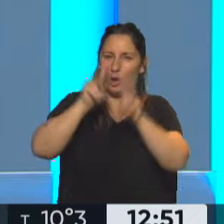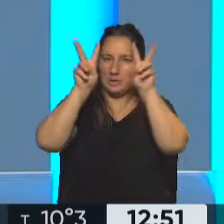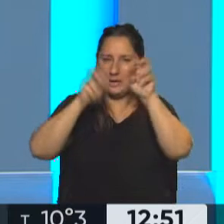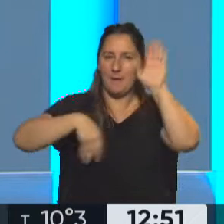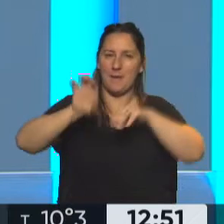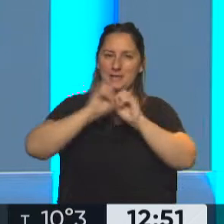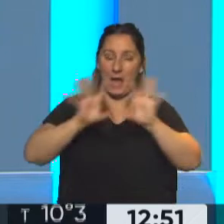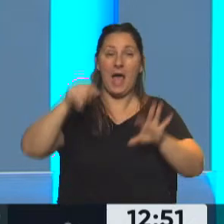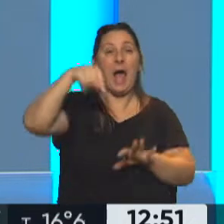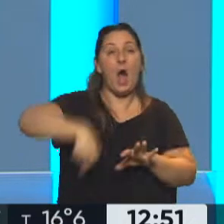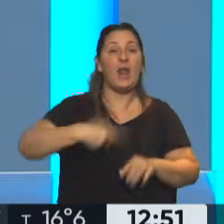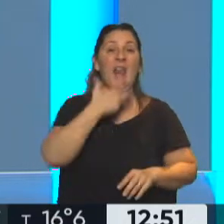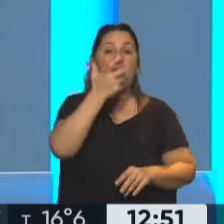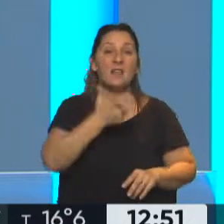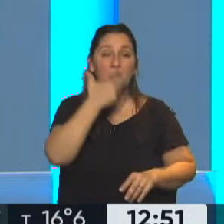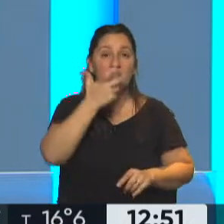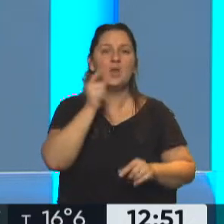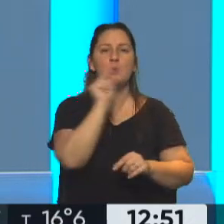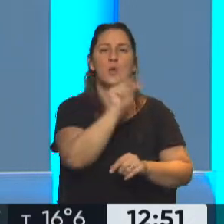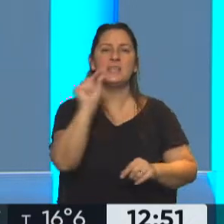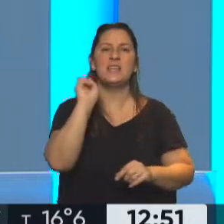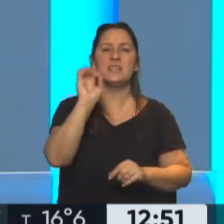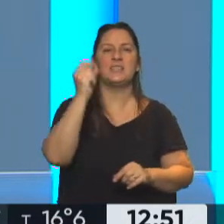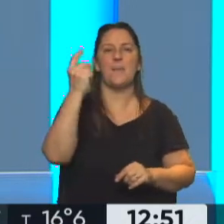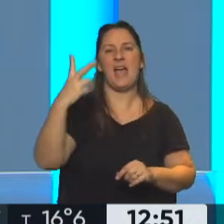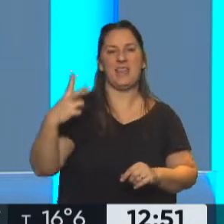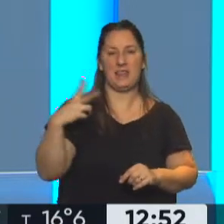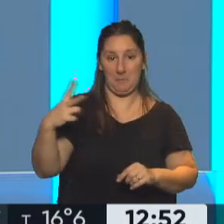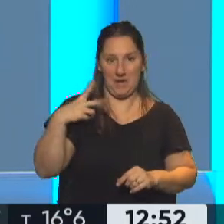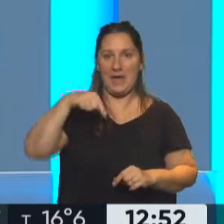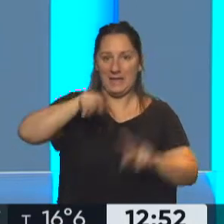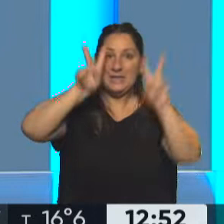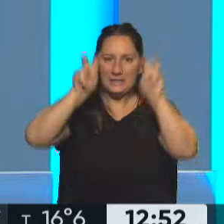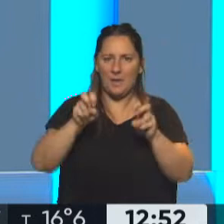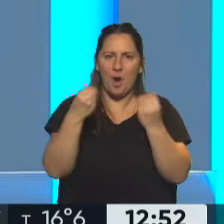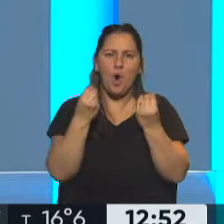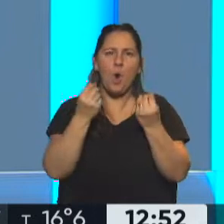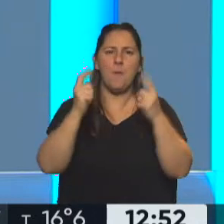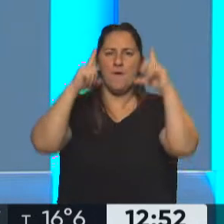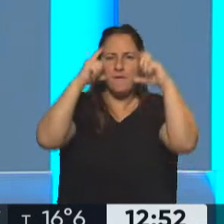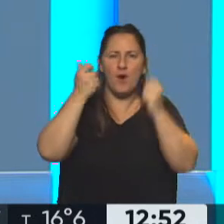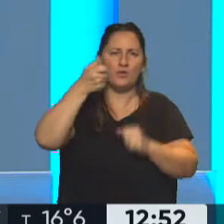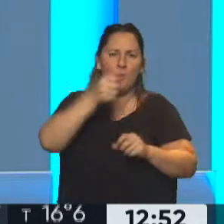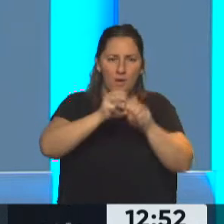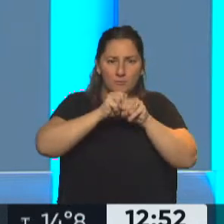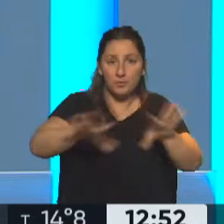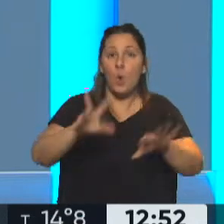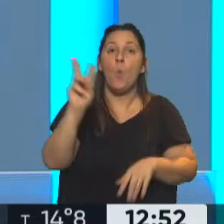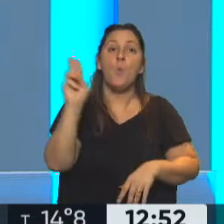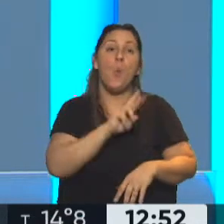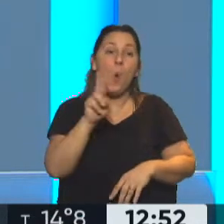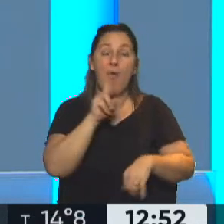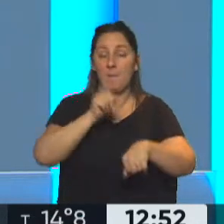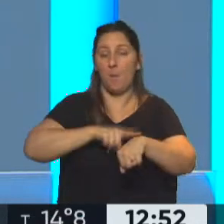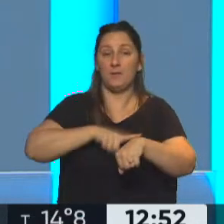hay en Netflix una serie que recomendamos que se llama Intimidad, que habla justamente de esto, de cómo se difunden imágenes de mujeres que están